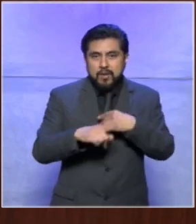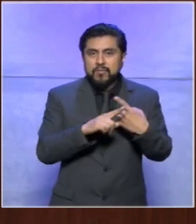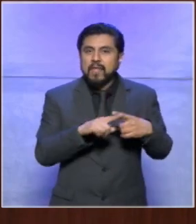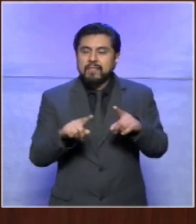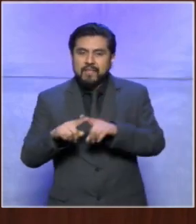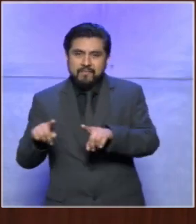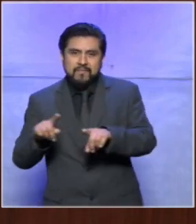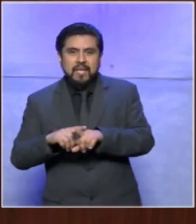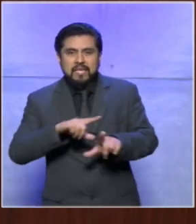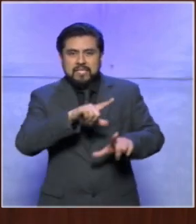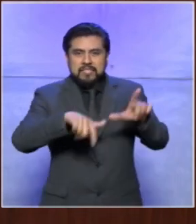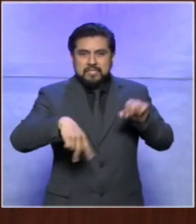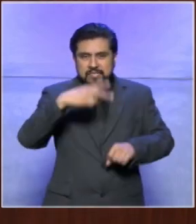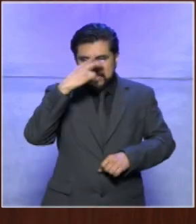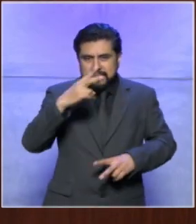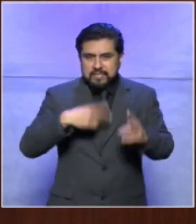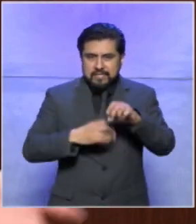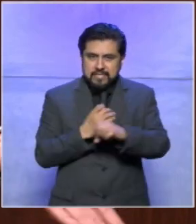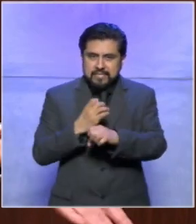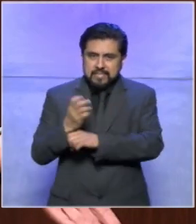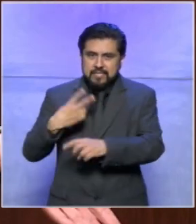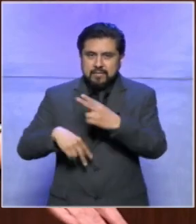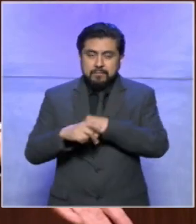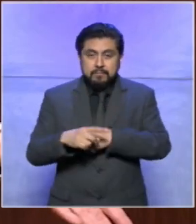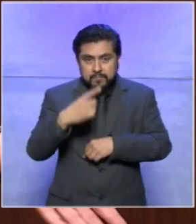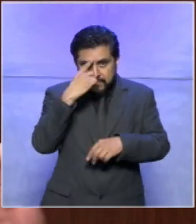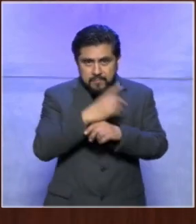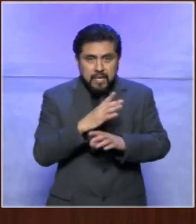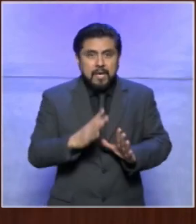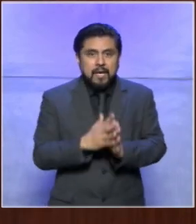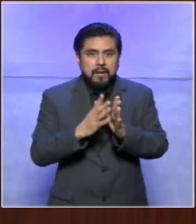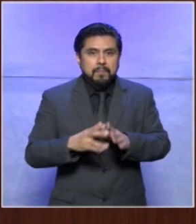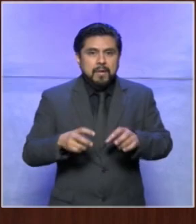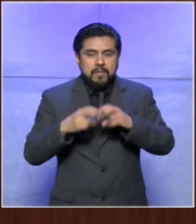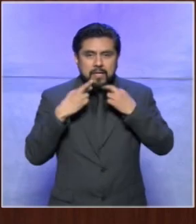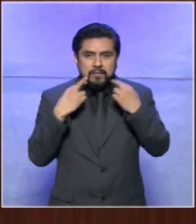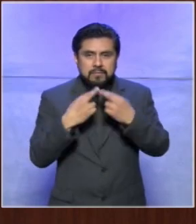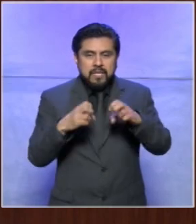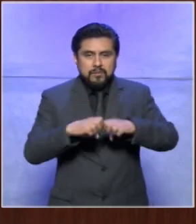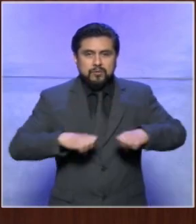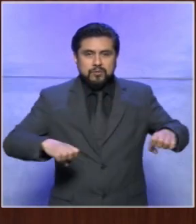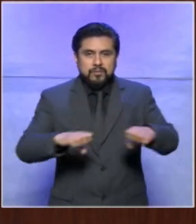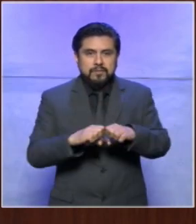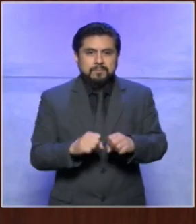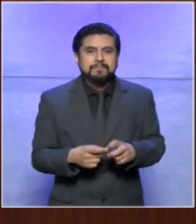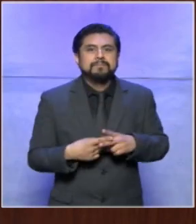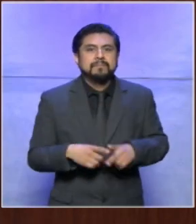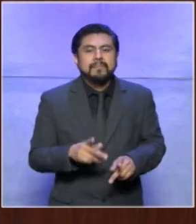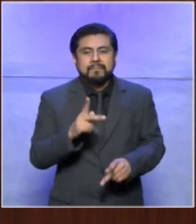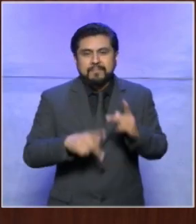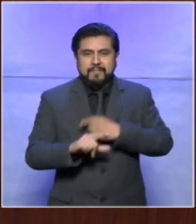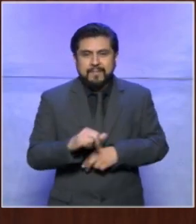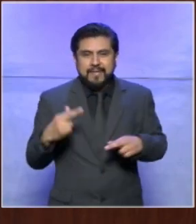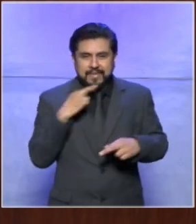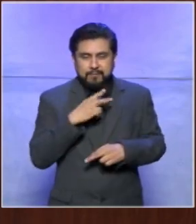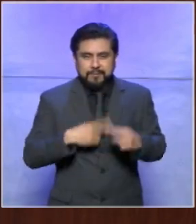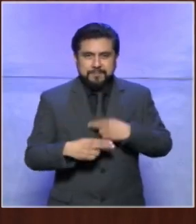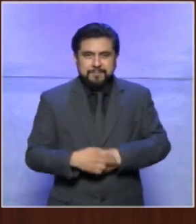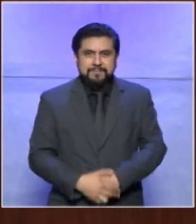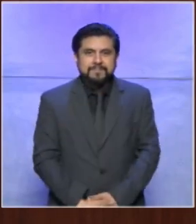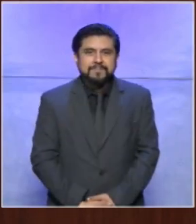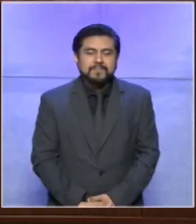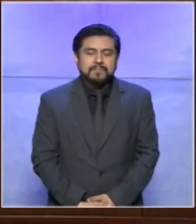venido de diversas partes de la república para participar en la sesión pública del tribunal electoral infantil acompáñenos pausa es muy breve